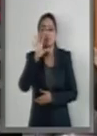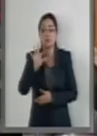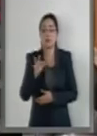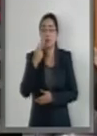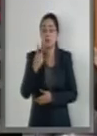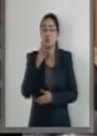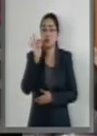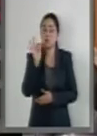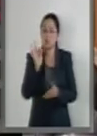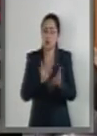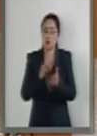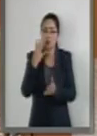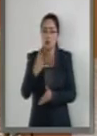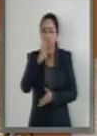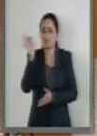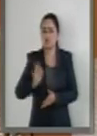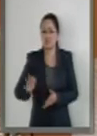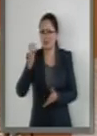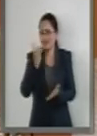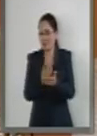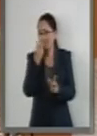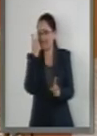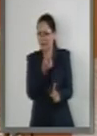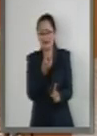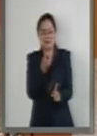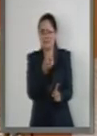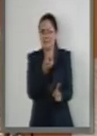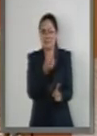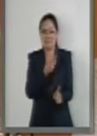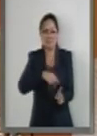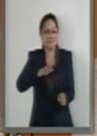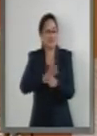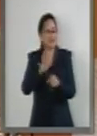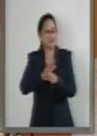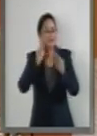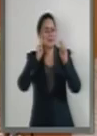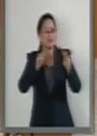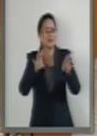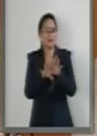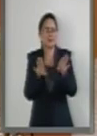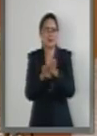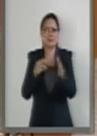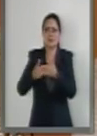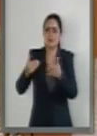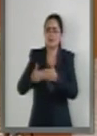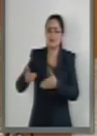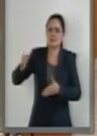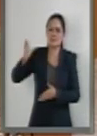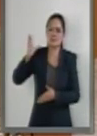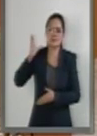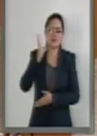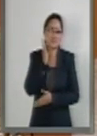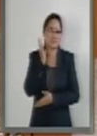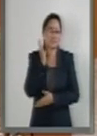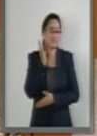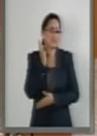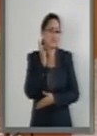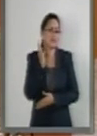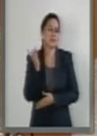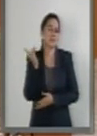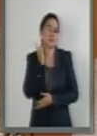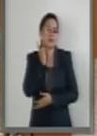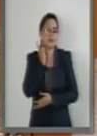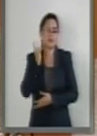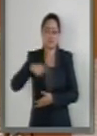dos punto cuatro por ciento. No solo eso, podemos ver con mucha claridad como hoy la Cámara de los